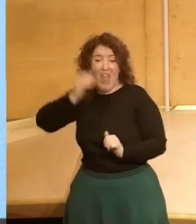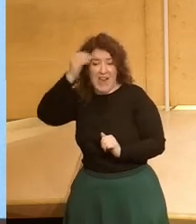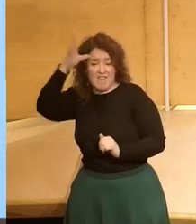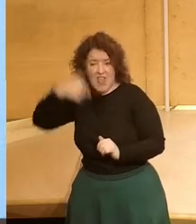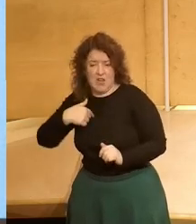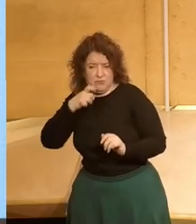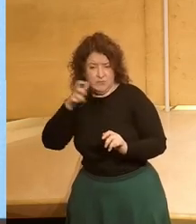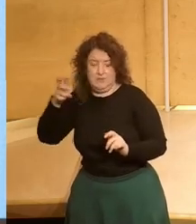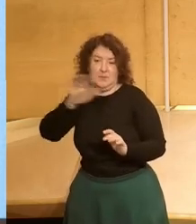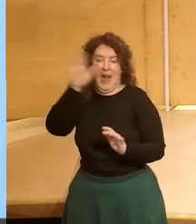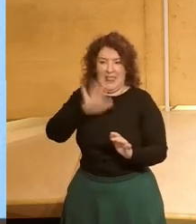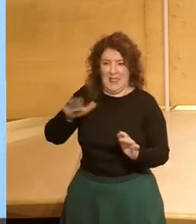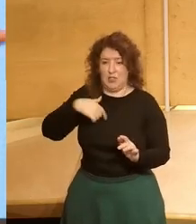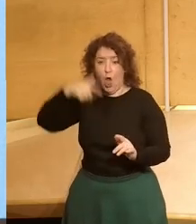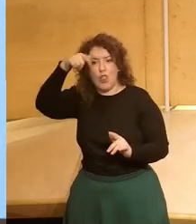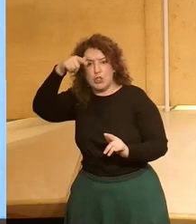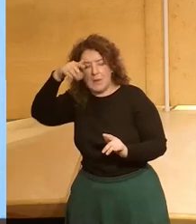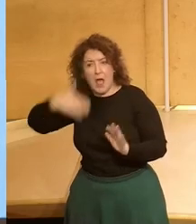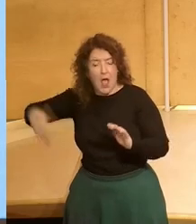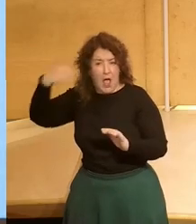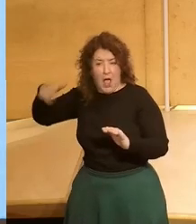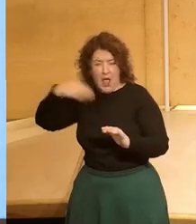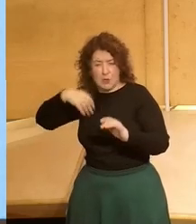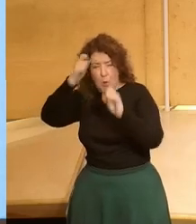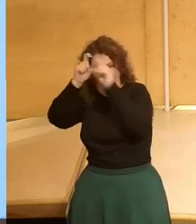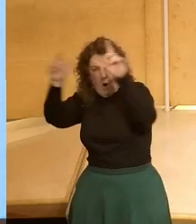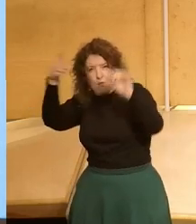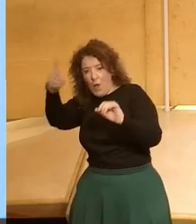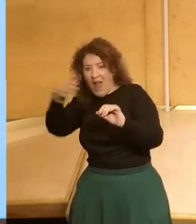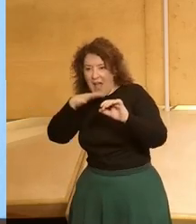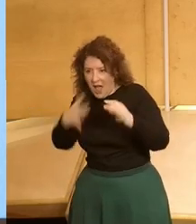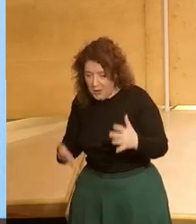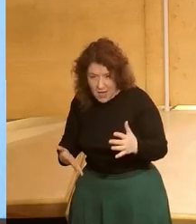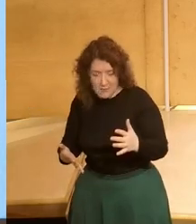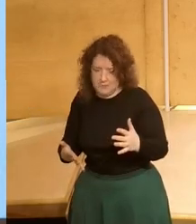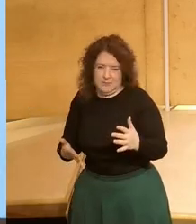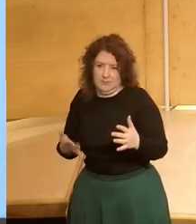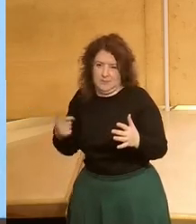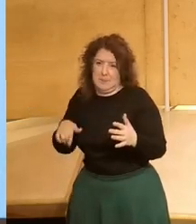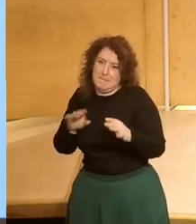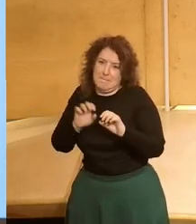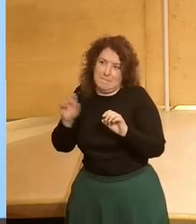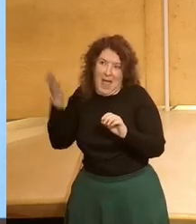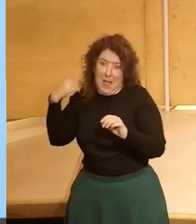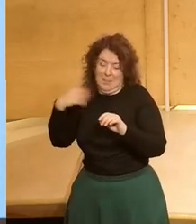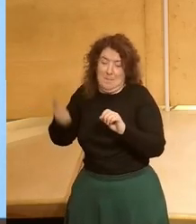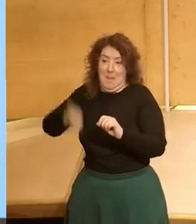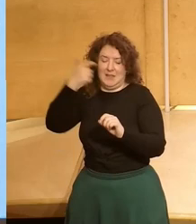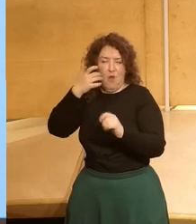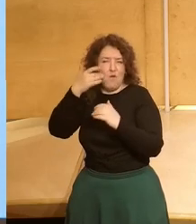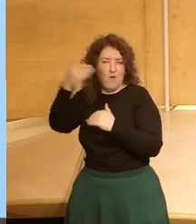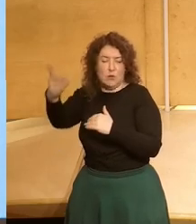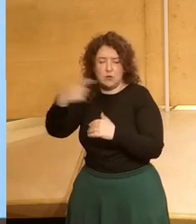suena todo muy futurista pero por entonces le sonaba aún más y yo nunca me imaginaba por ejemplo poder